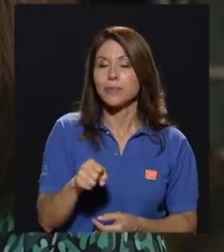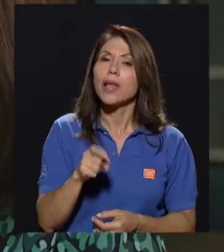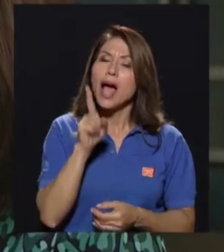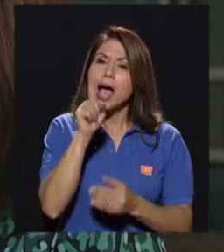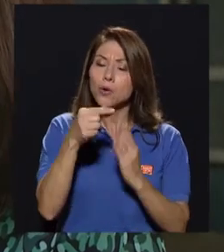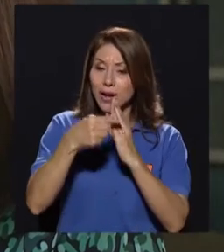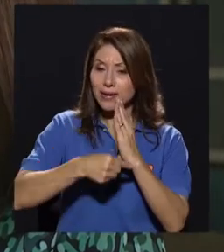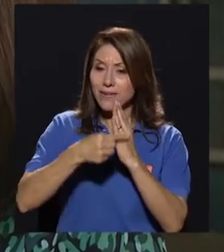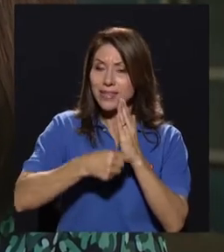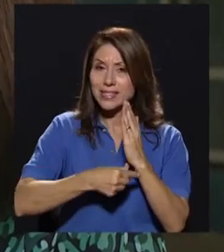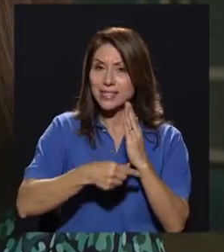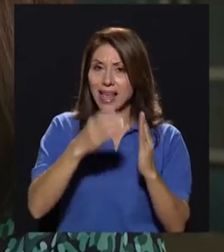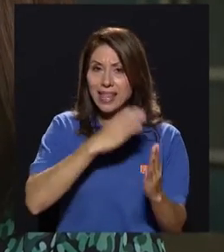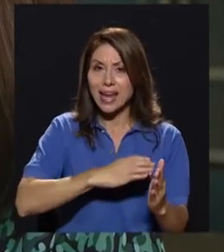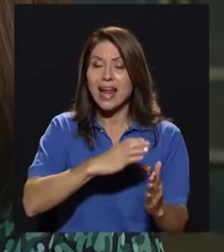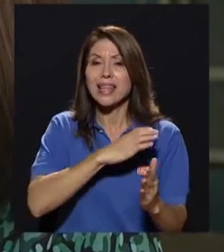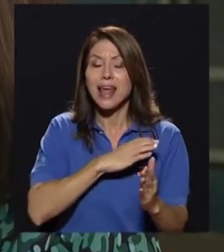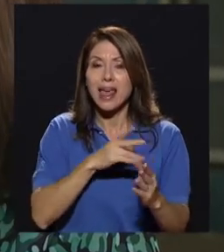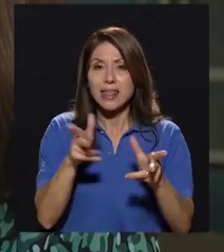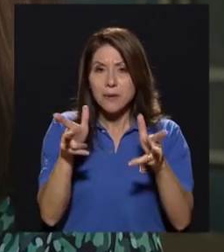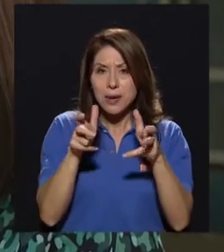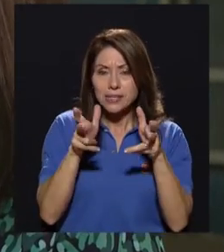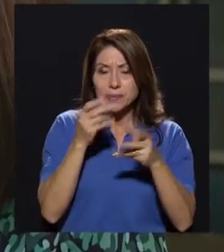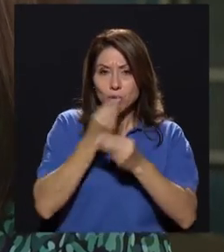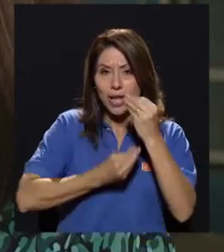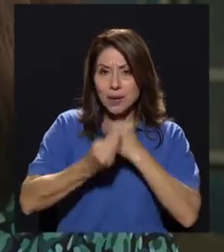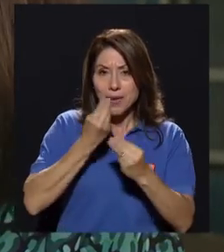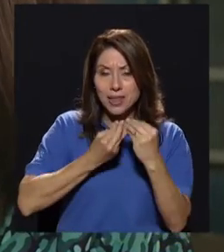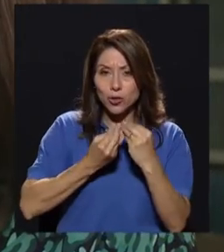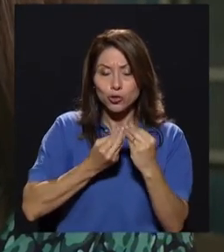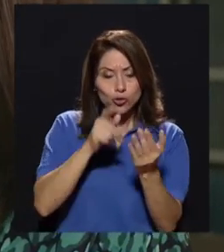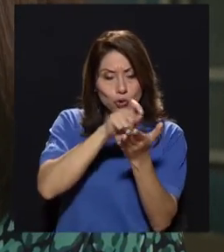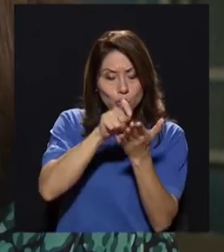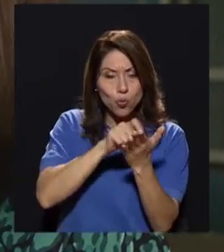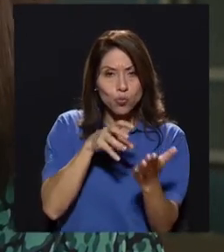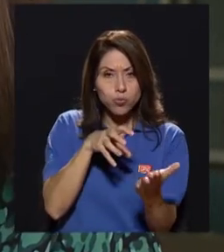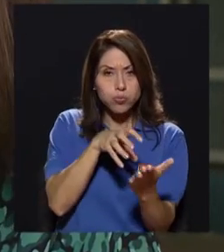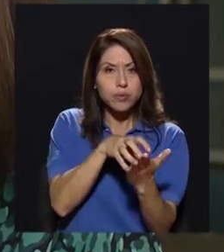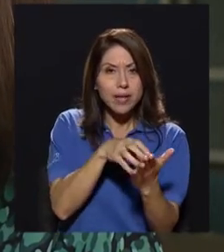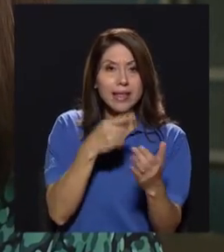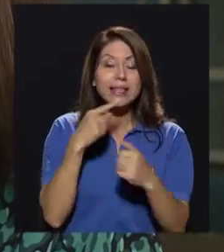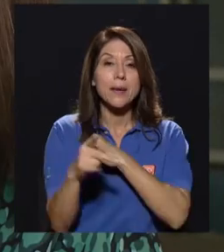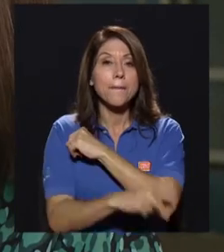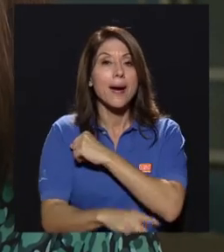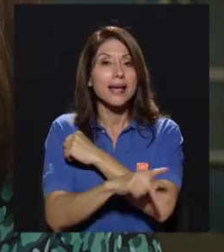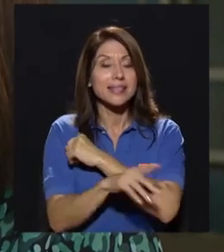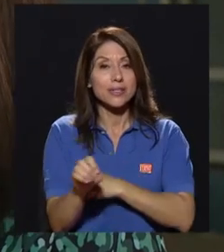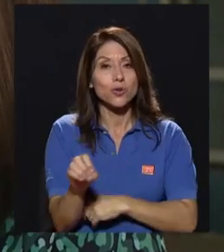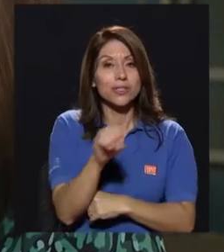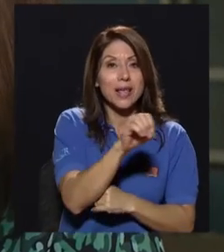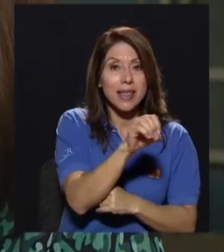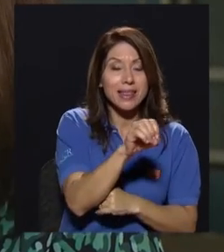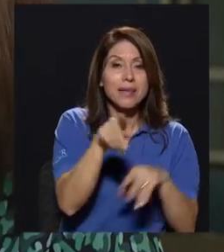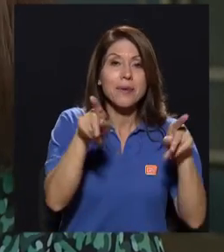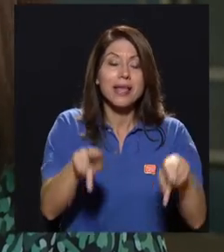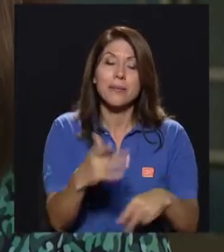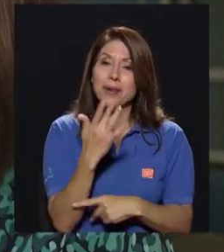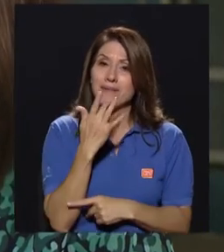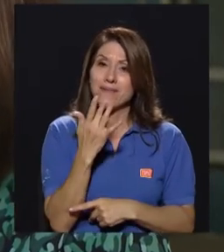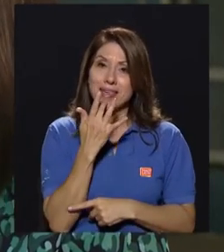estudio de una revista de calidad y percepción de alimentos que indica que en el occidente los consumidores los prefieren procesados,